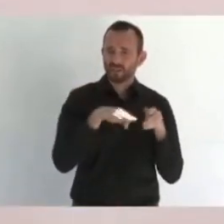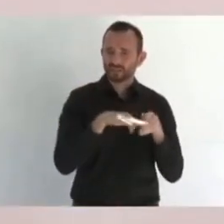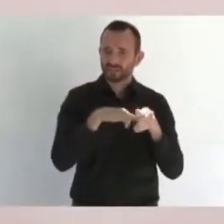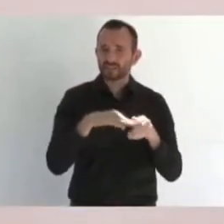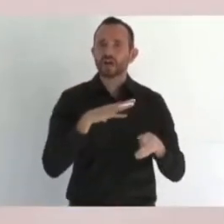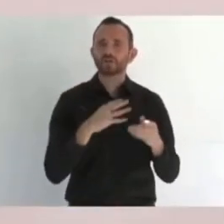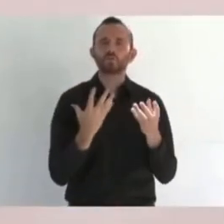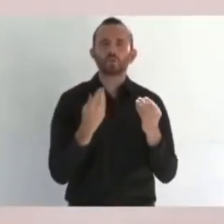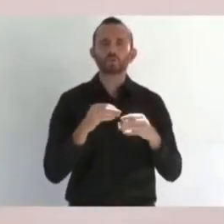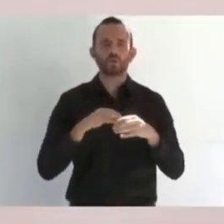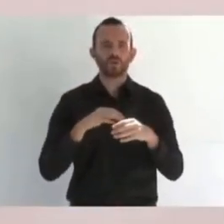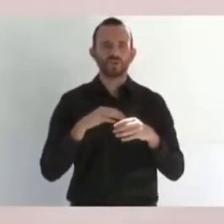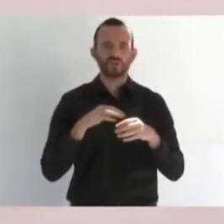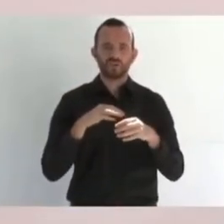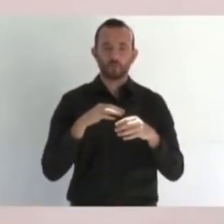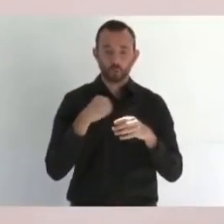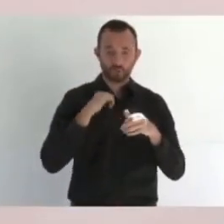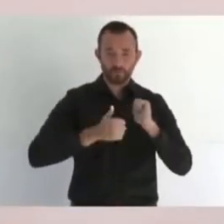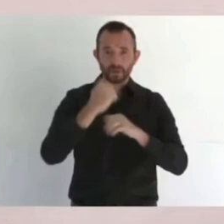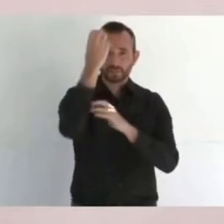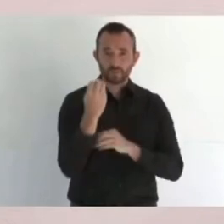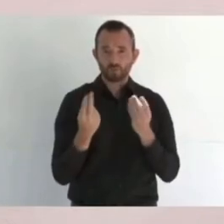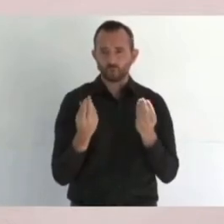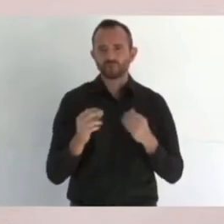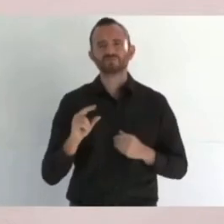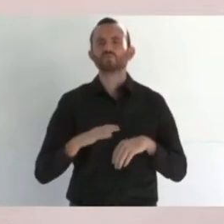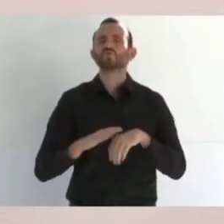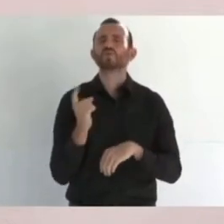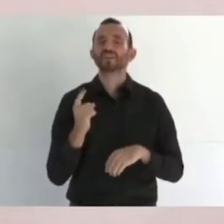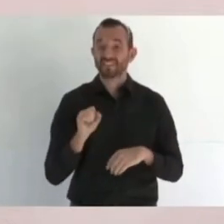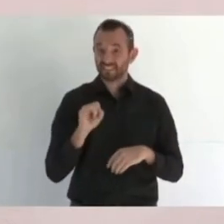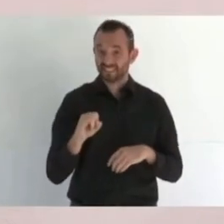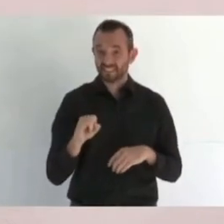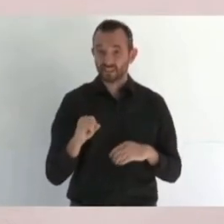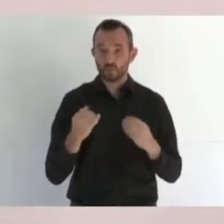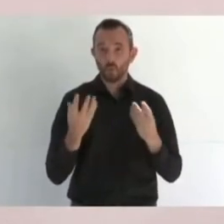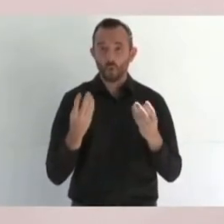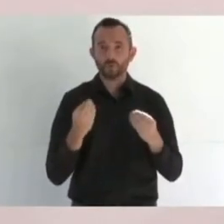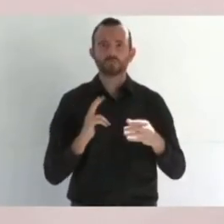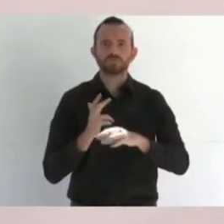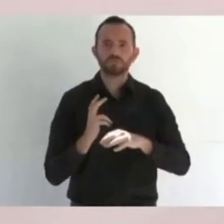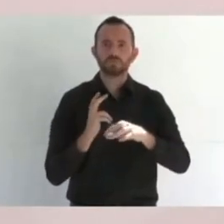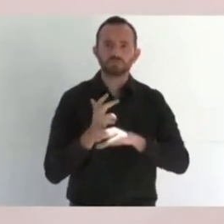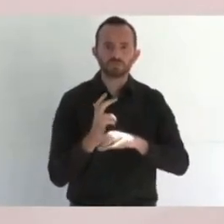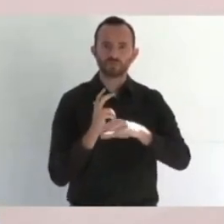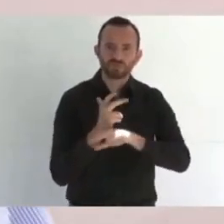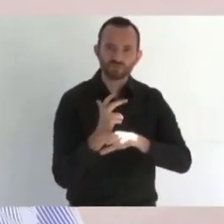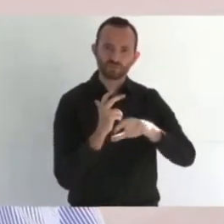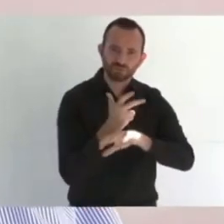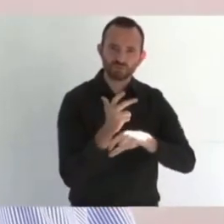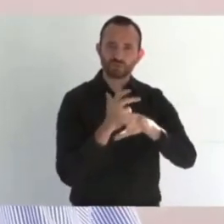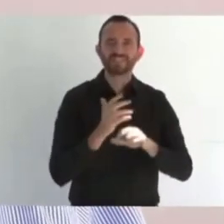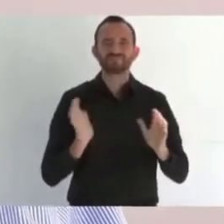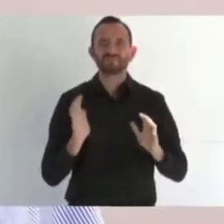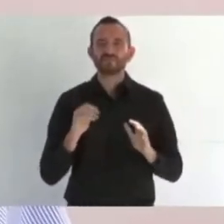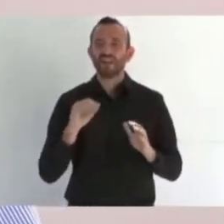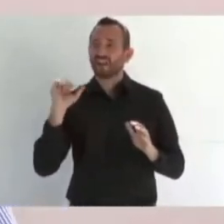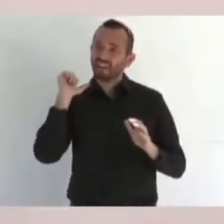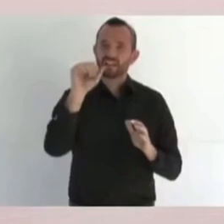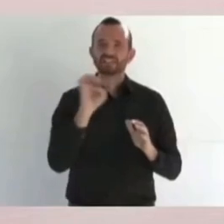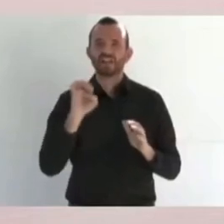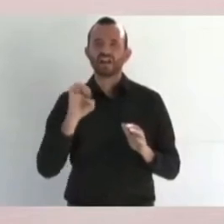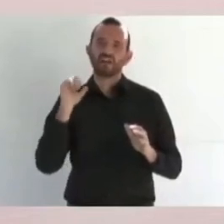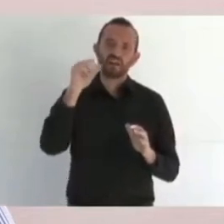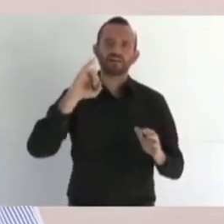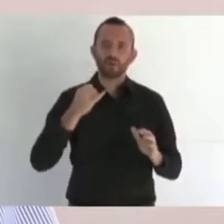porque entonces se tardaría uno mucho en llegar, ya sea a Guerrero Negro o a Ensenada o a Tijuana. Hay que tenerlos